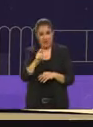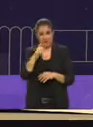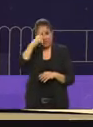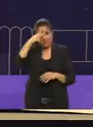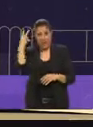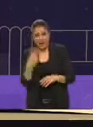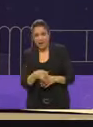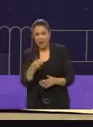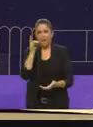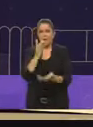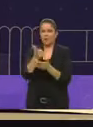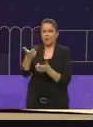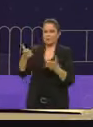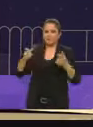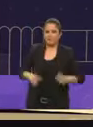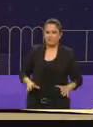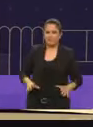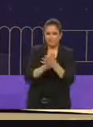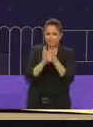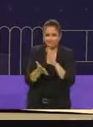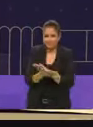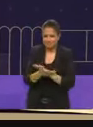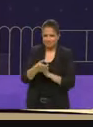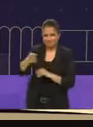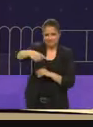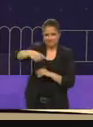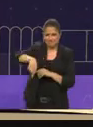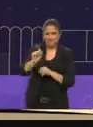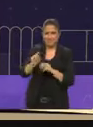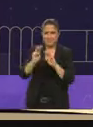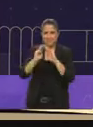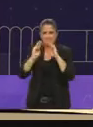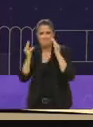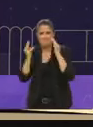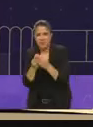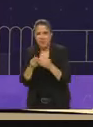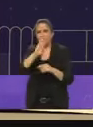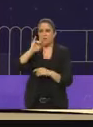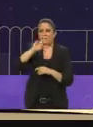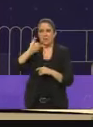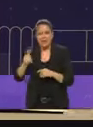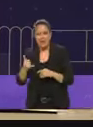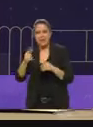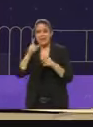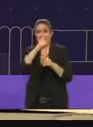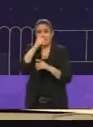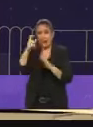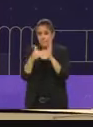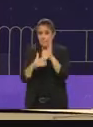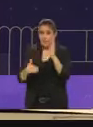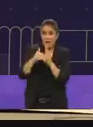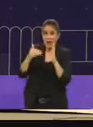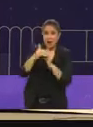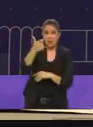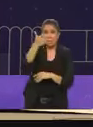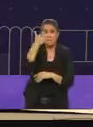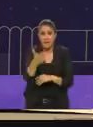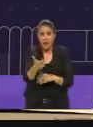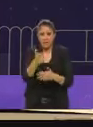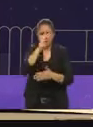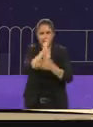te suena Keops fuego nuevo building games más de 100 millones de pesos se